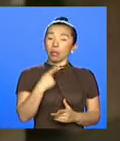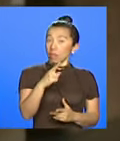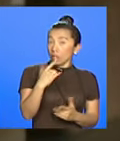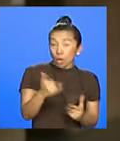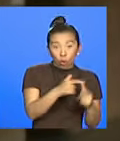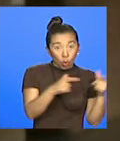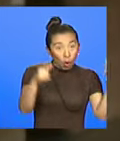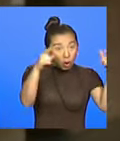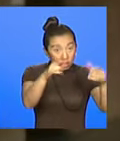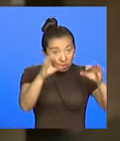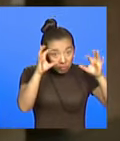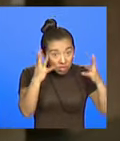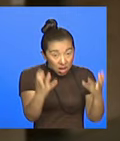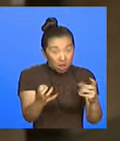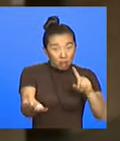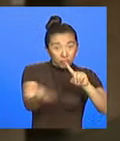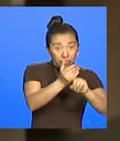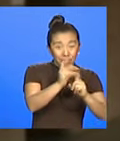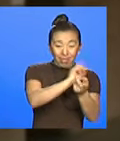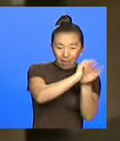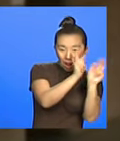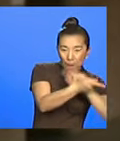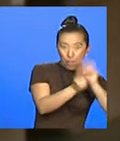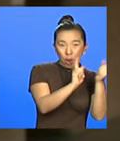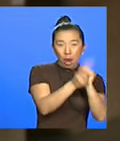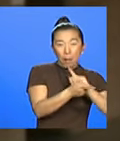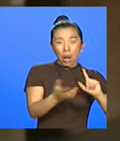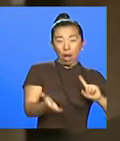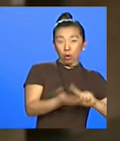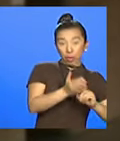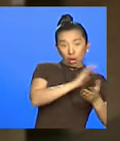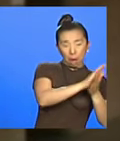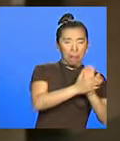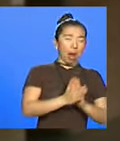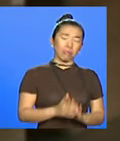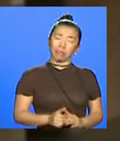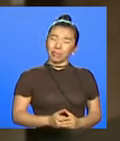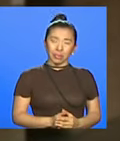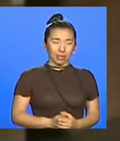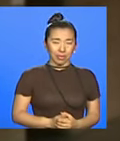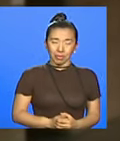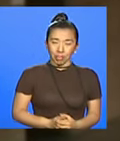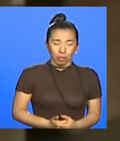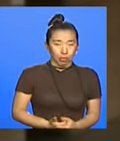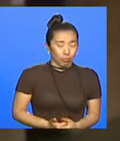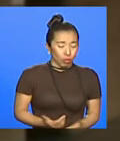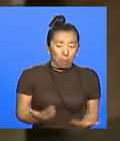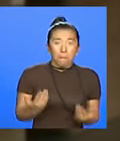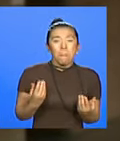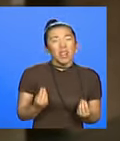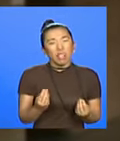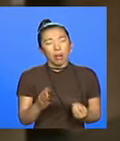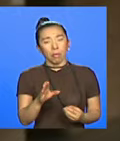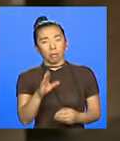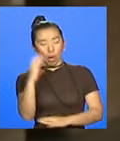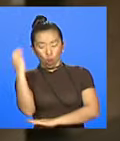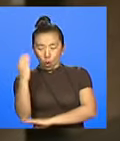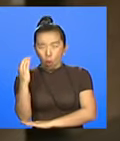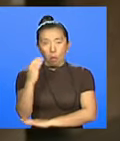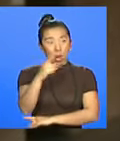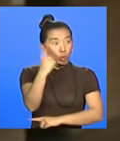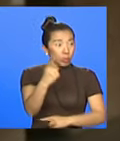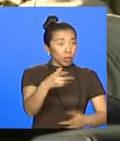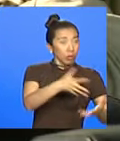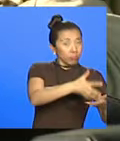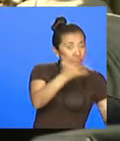Congreso no tiene la voluntad de hacer los cambios estructurales para una paz favorable para el pueblo, no solamente para la burguesía o